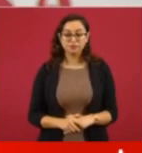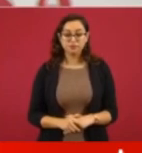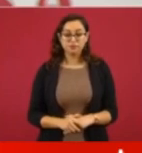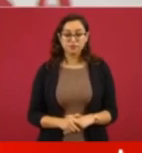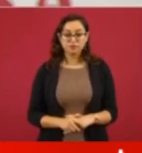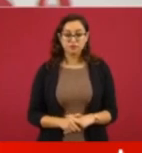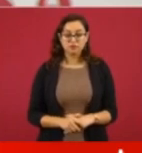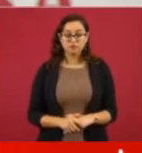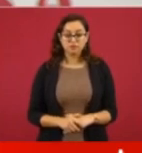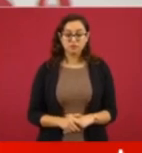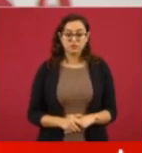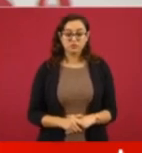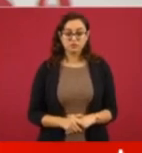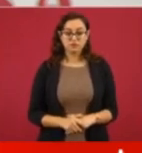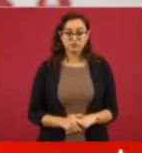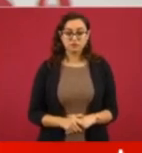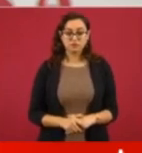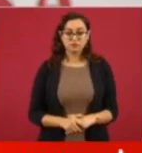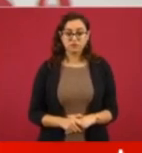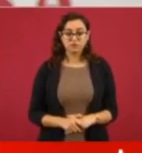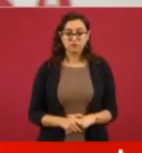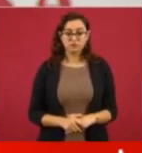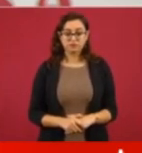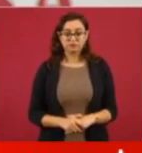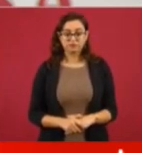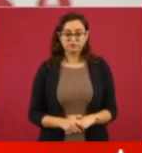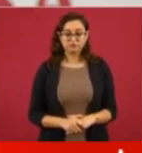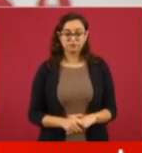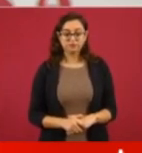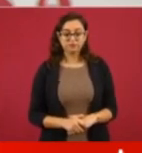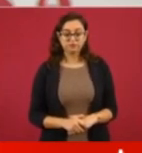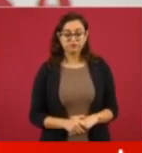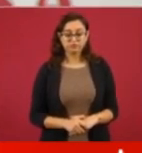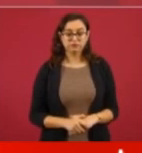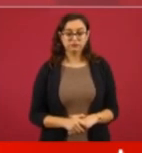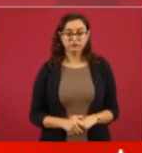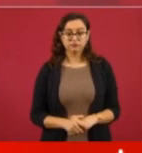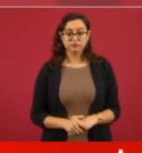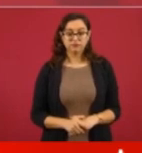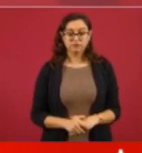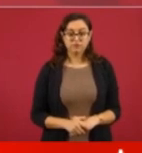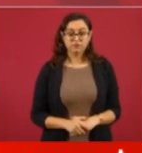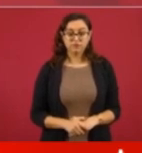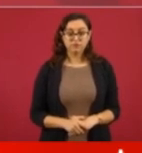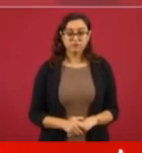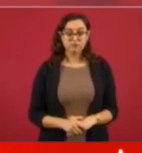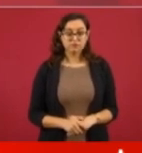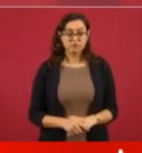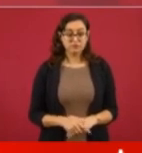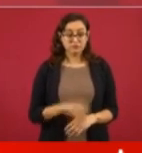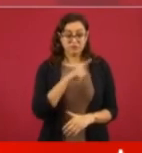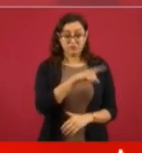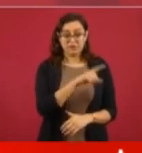sólo investigador nivel 3,